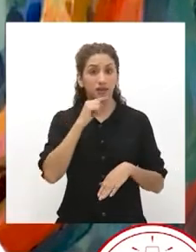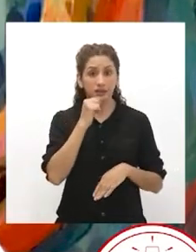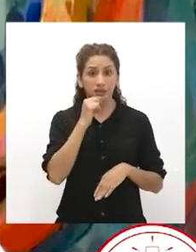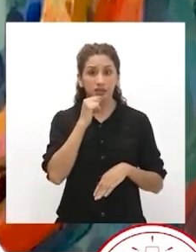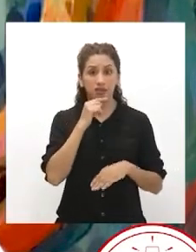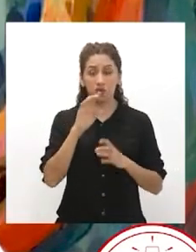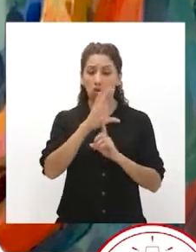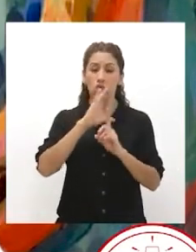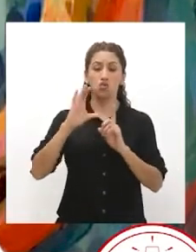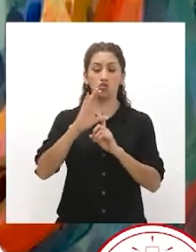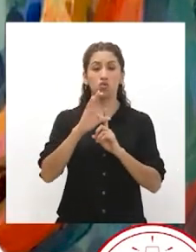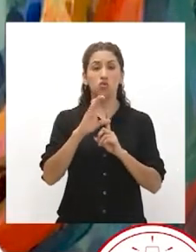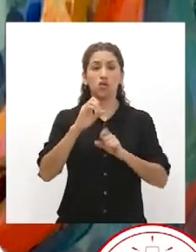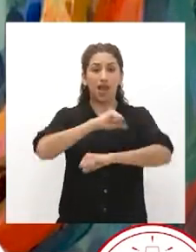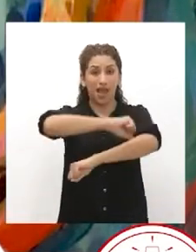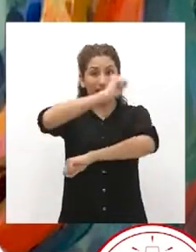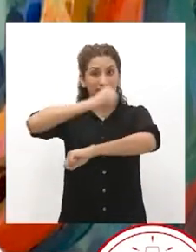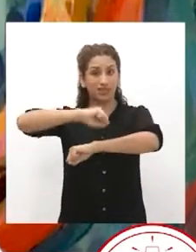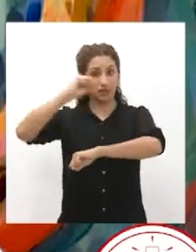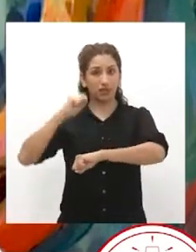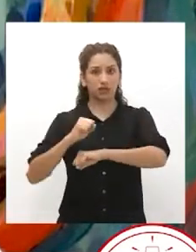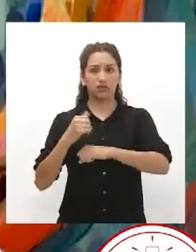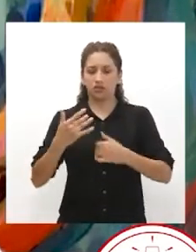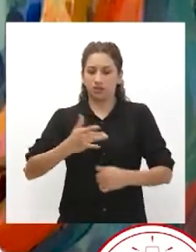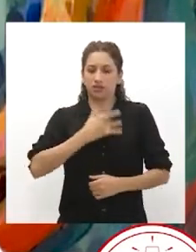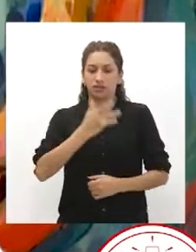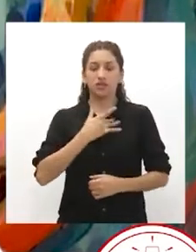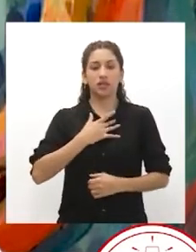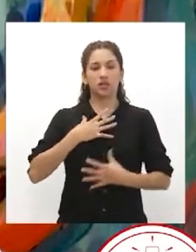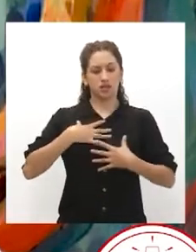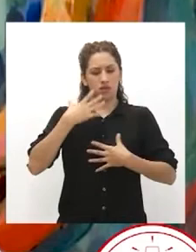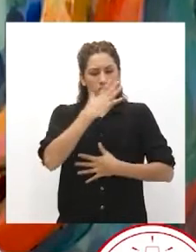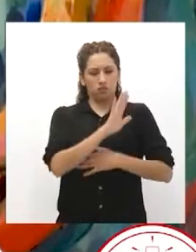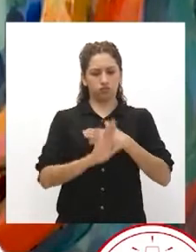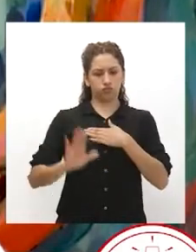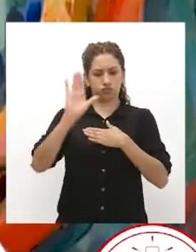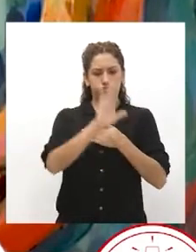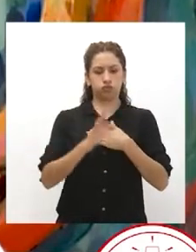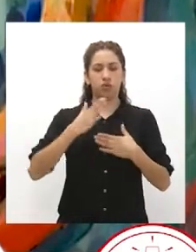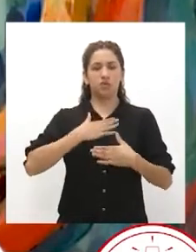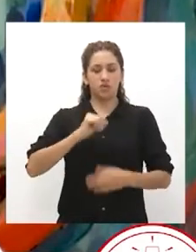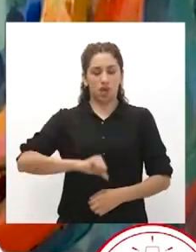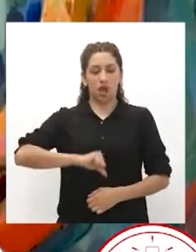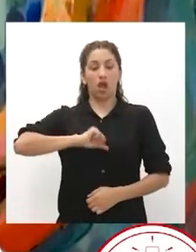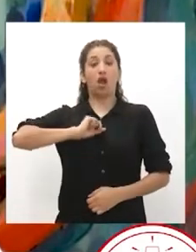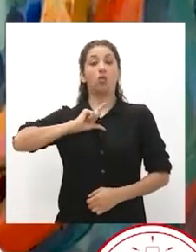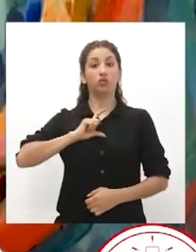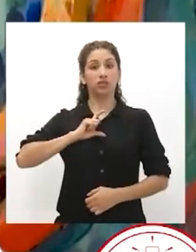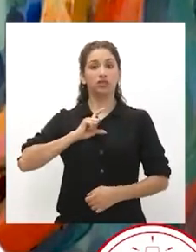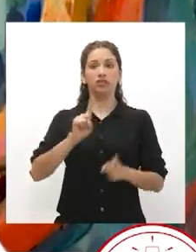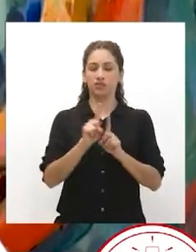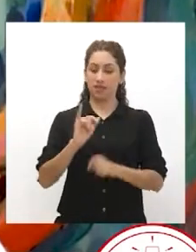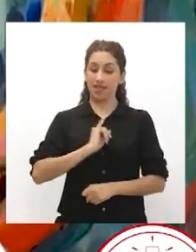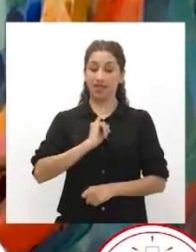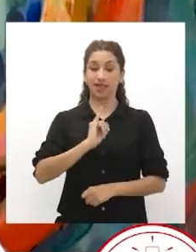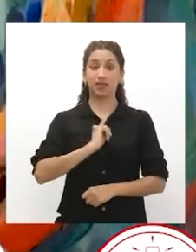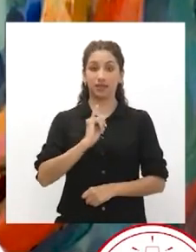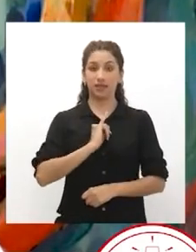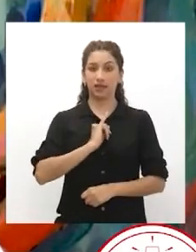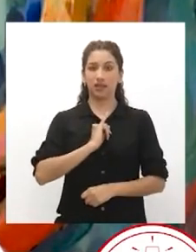consideramos que si tenemos seguridad sobre nuestra autoestima y sobre nuestra identidad,